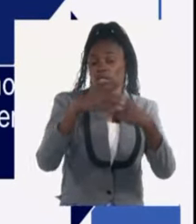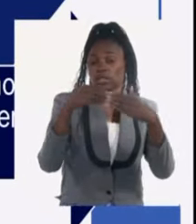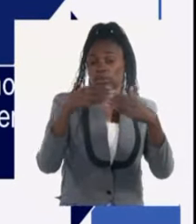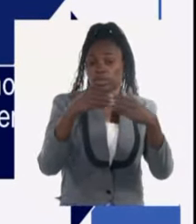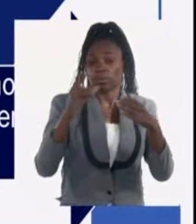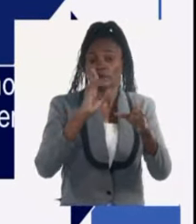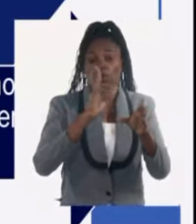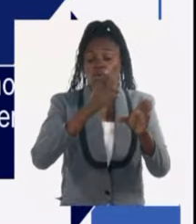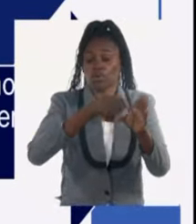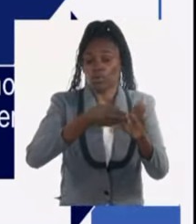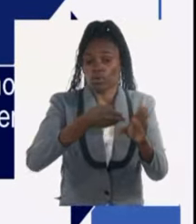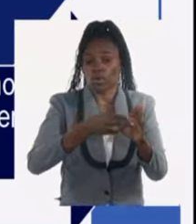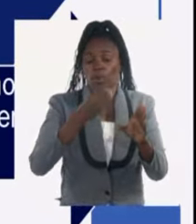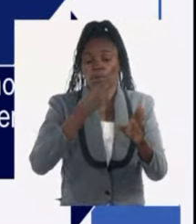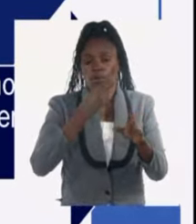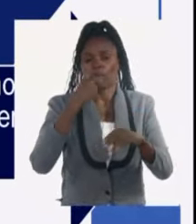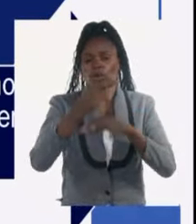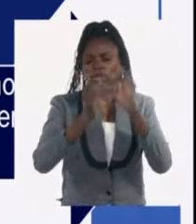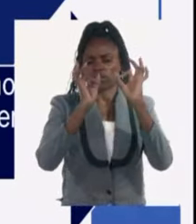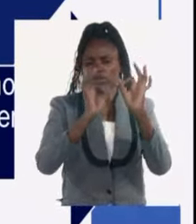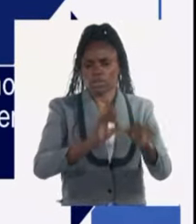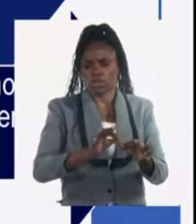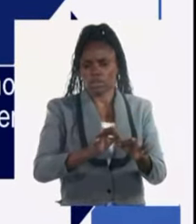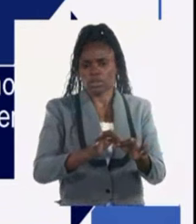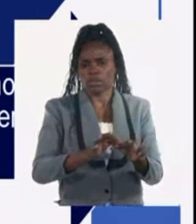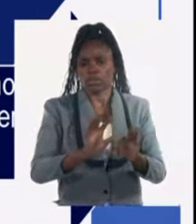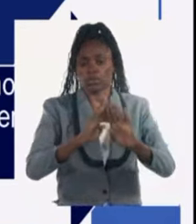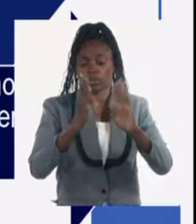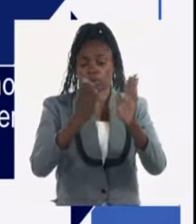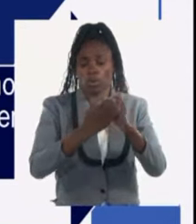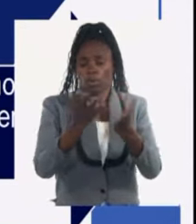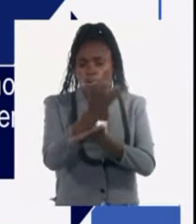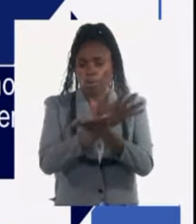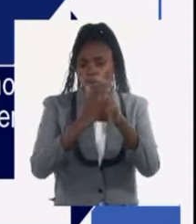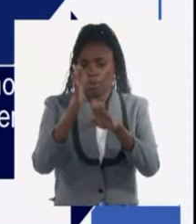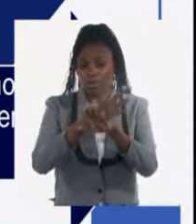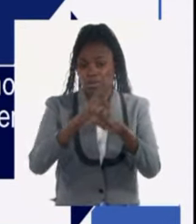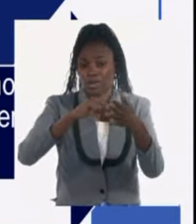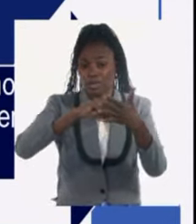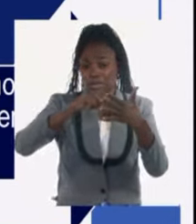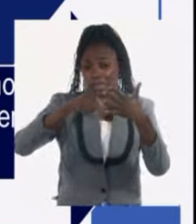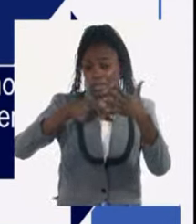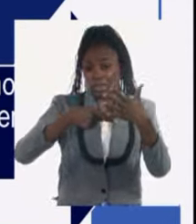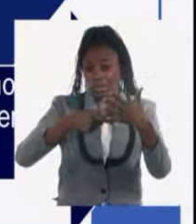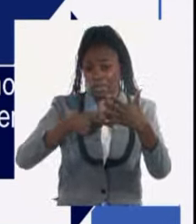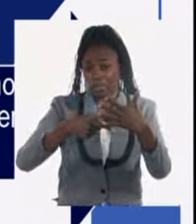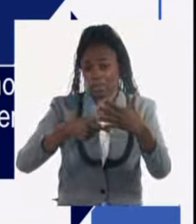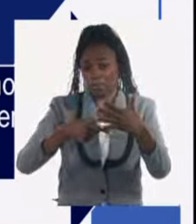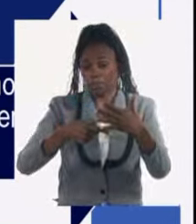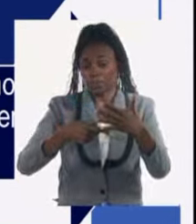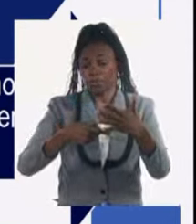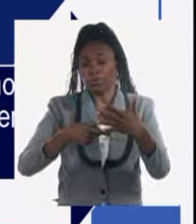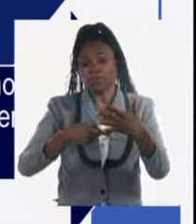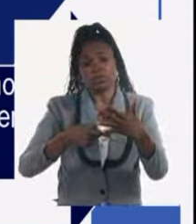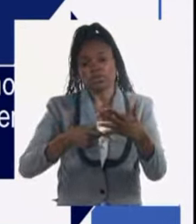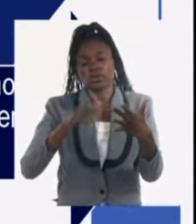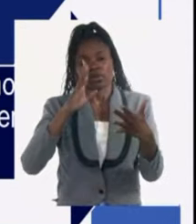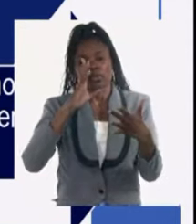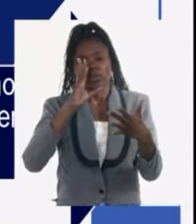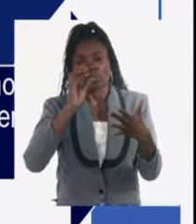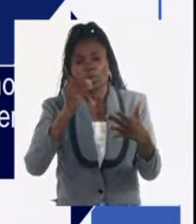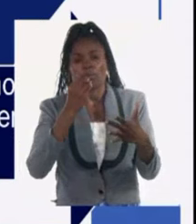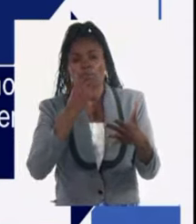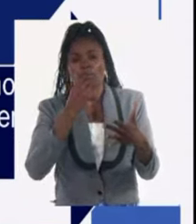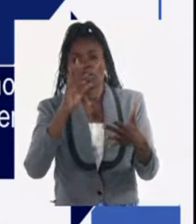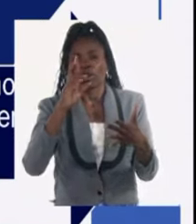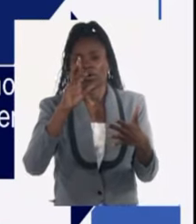combustibles si podemos asegurar ya esto también lo hemos compartido en las diferentes comisiones que no no resulta posible